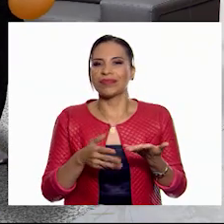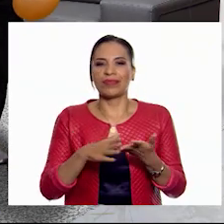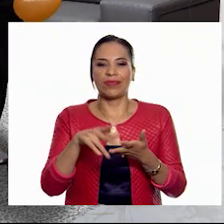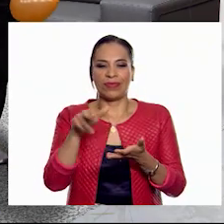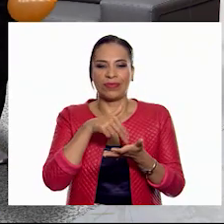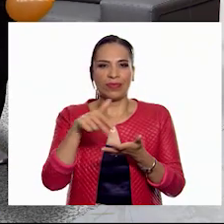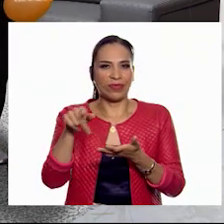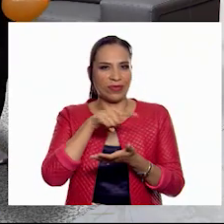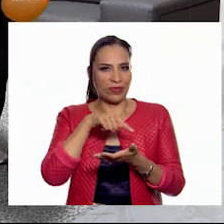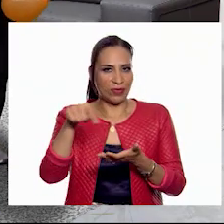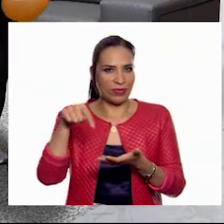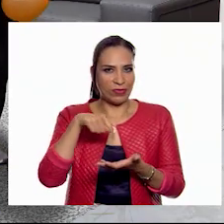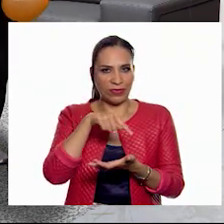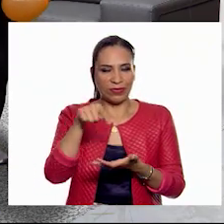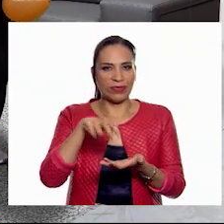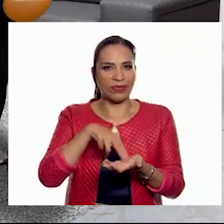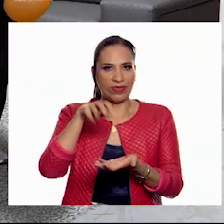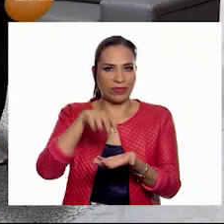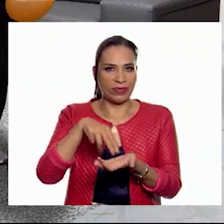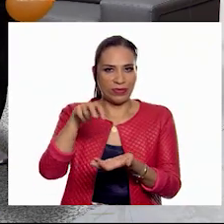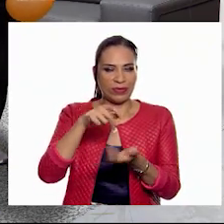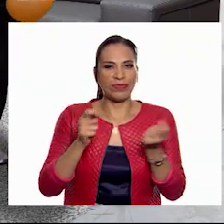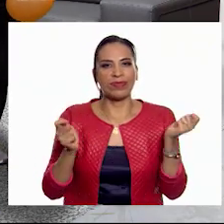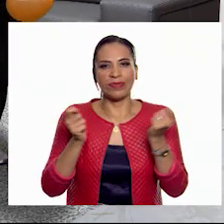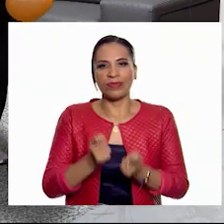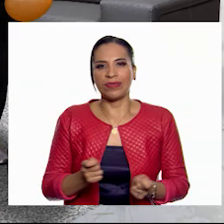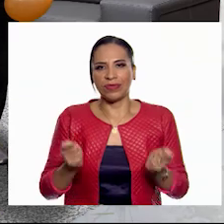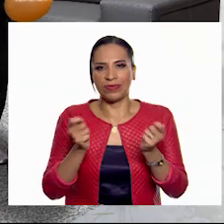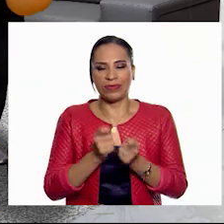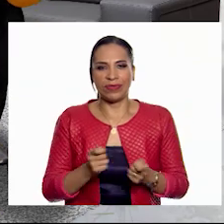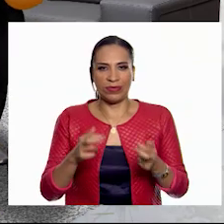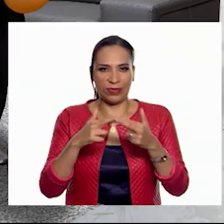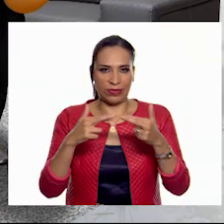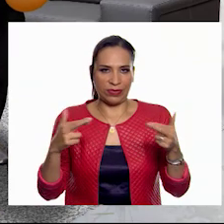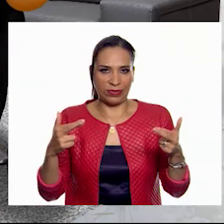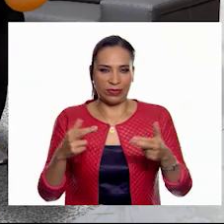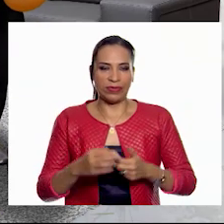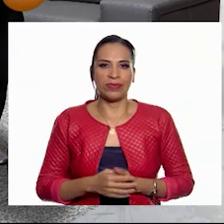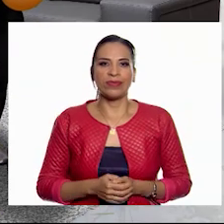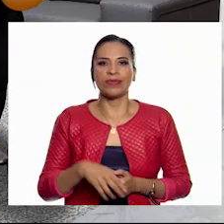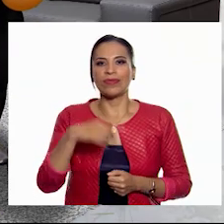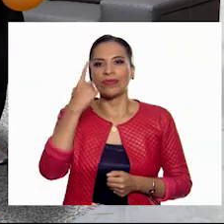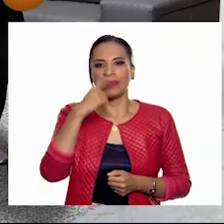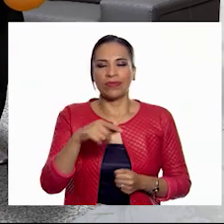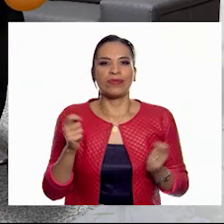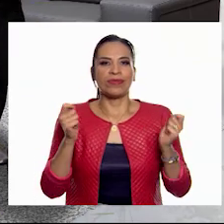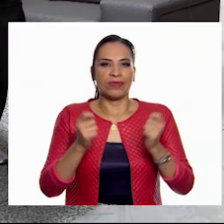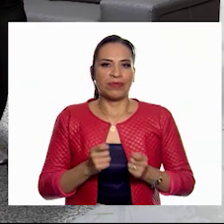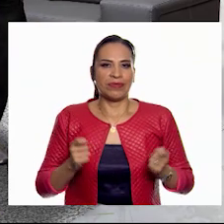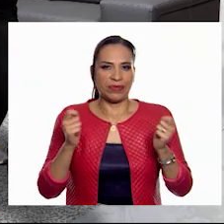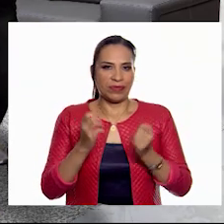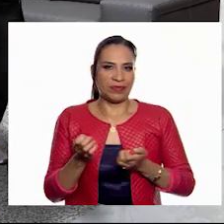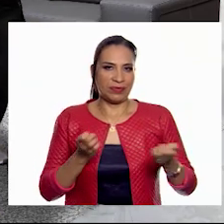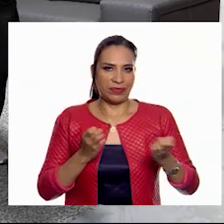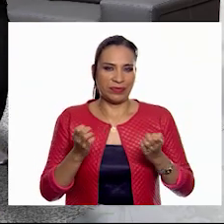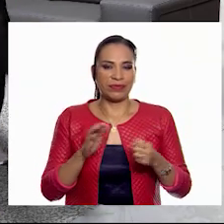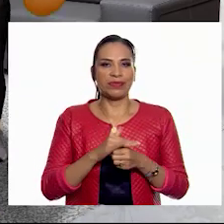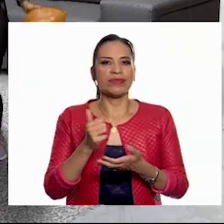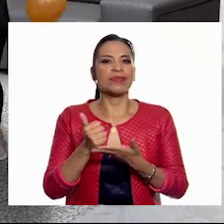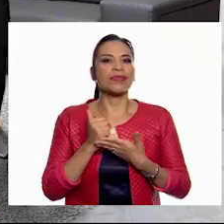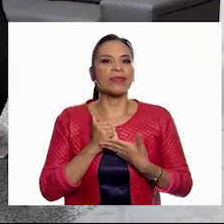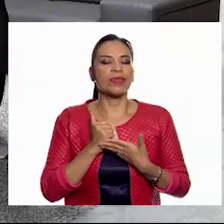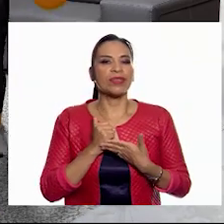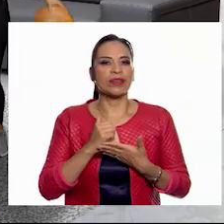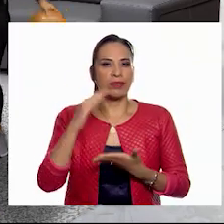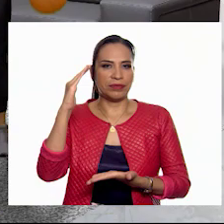Desplázate de un lado al otro saltando la cuerda hecha con agujetas para mantenernos físicamente activos porque nos ayuda